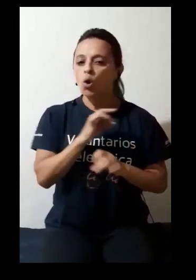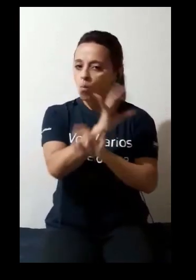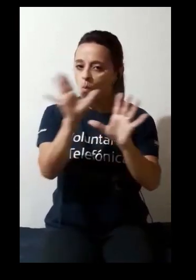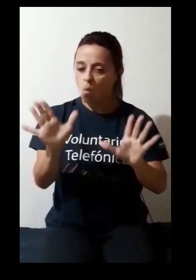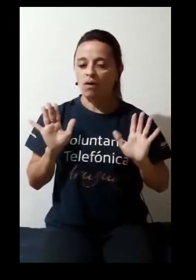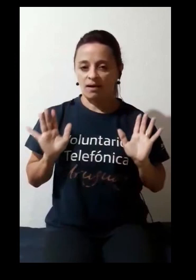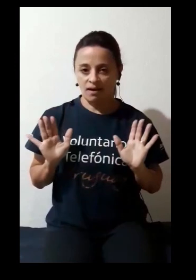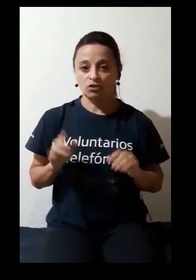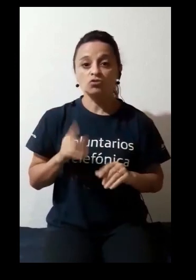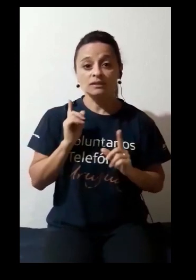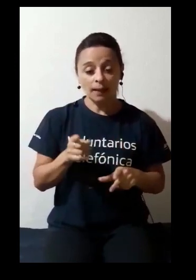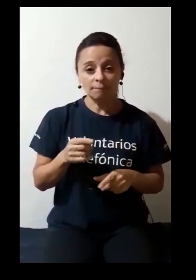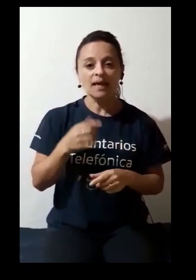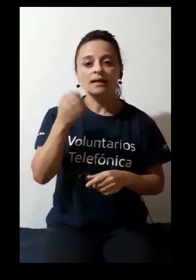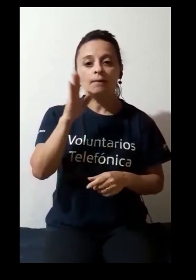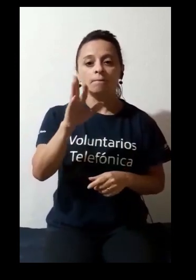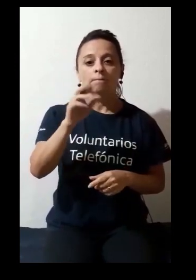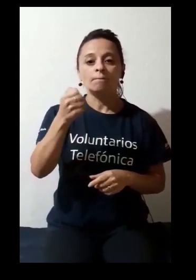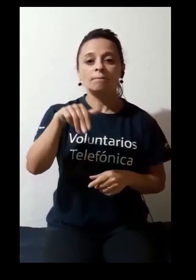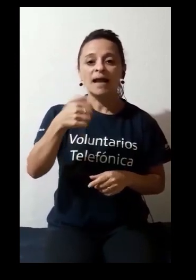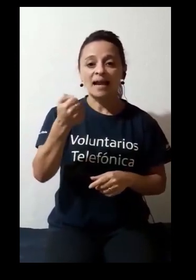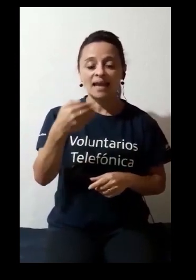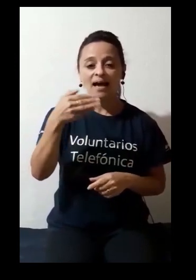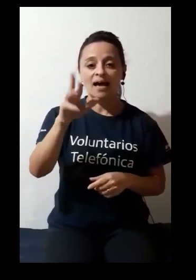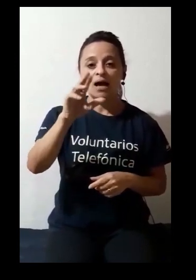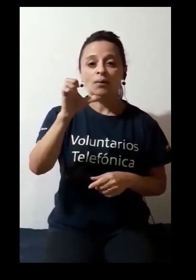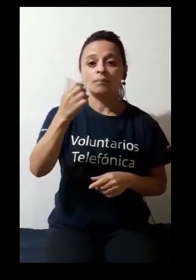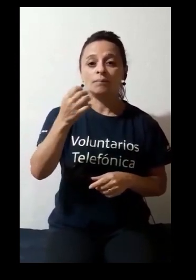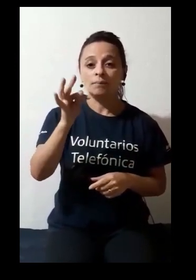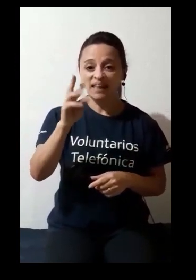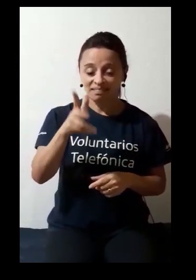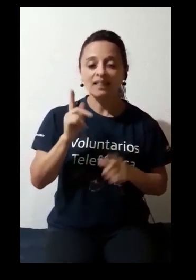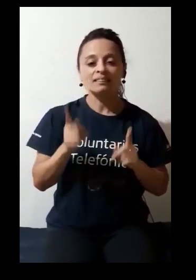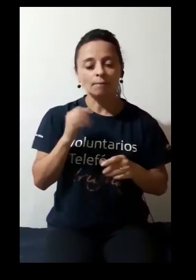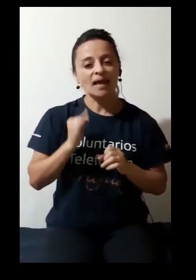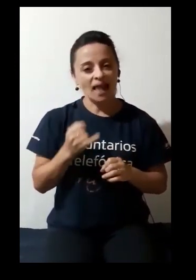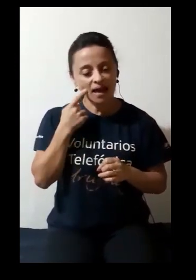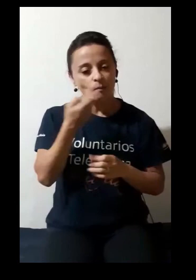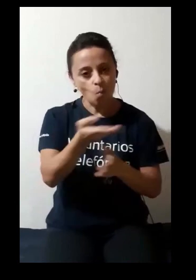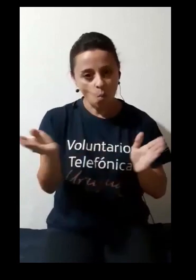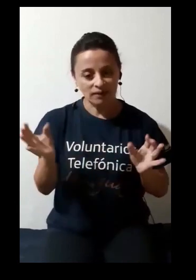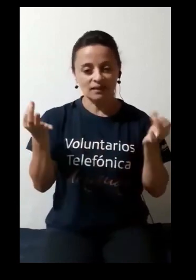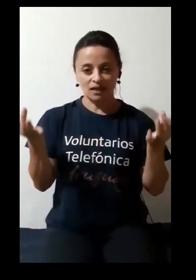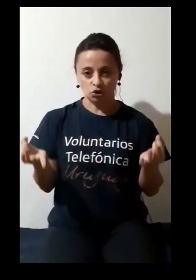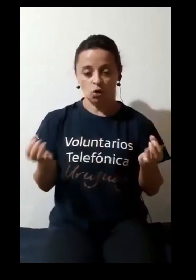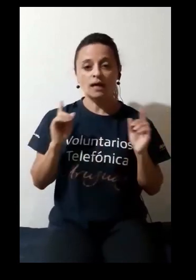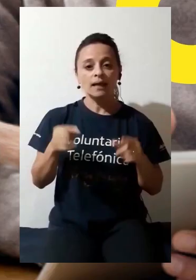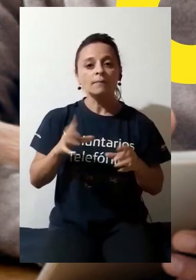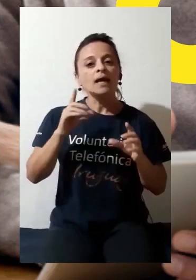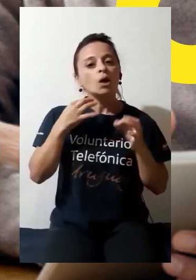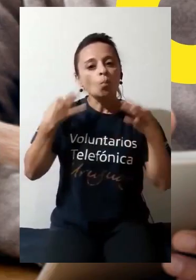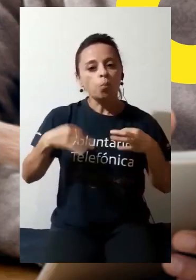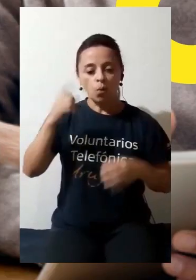Que tiene distintas meditaciones guiadas. Y por último Pura Mente. Con meditaciones y músicas relajantes para despejar la mente.